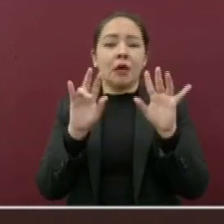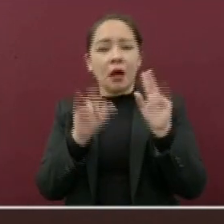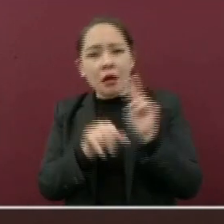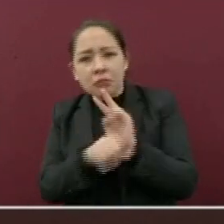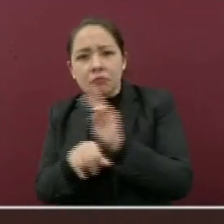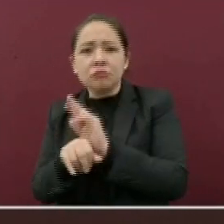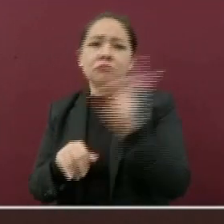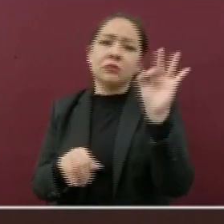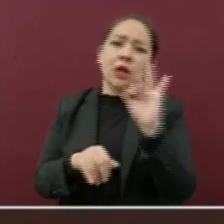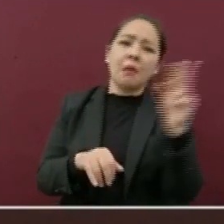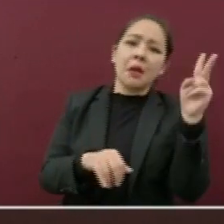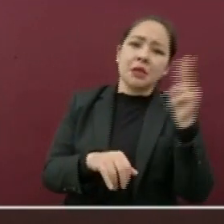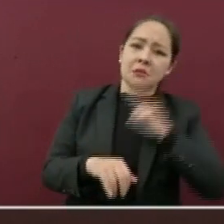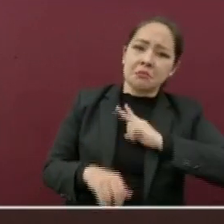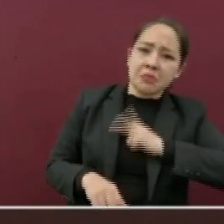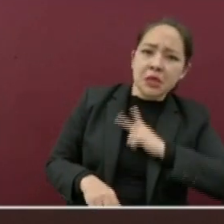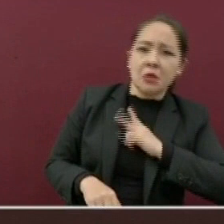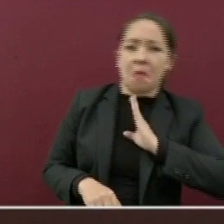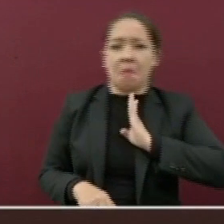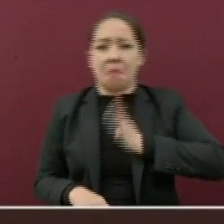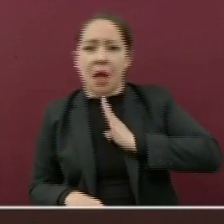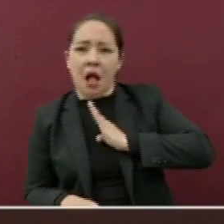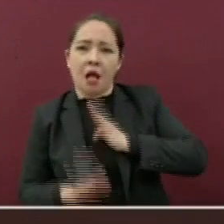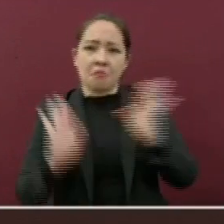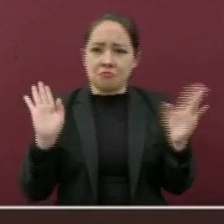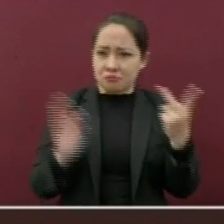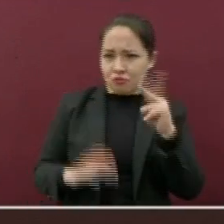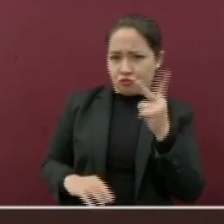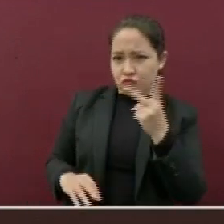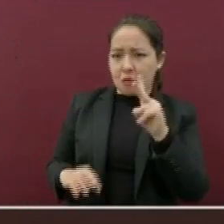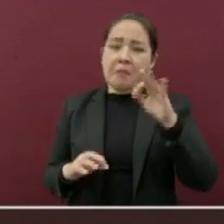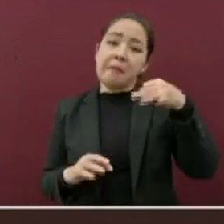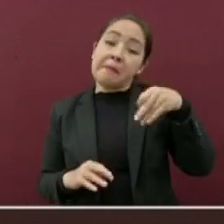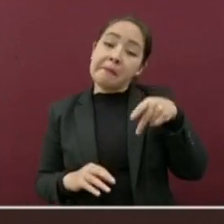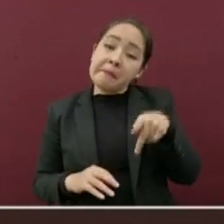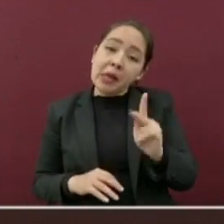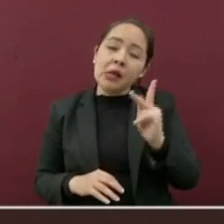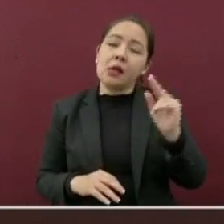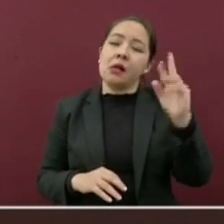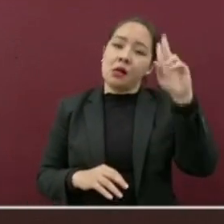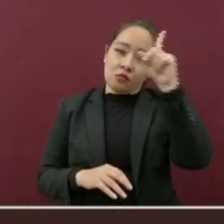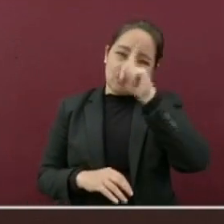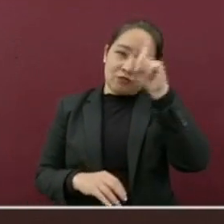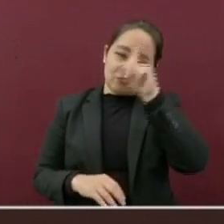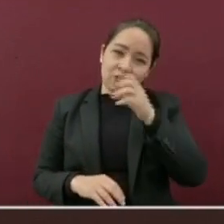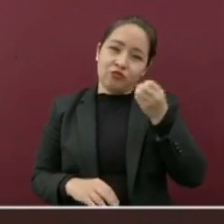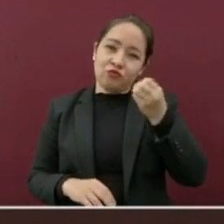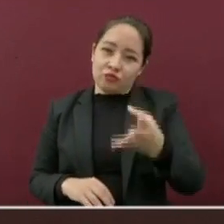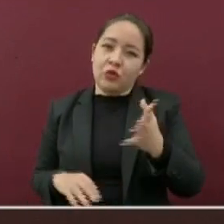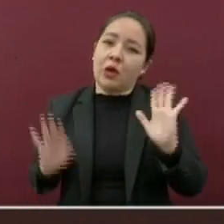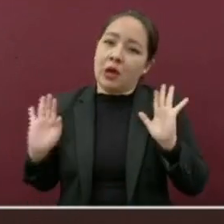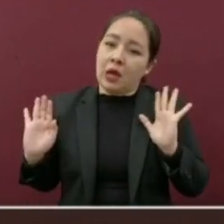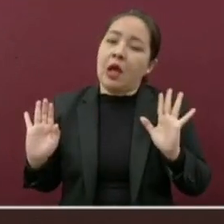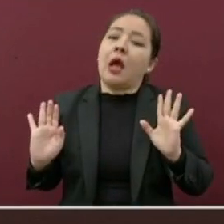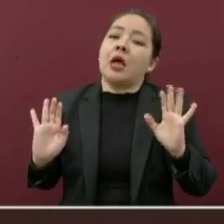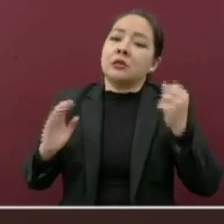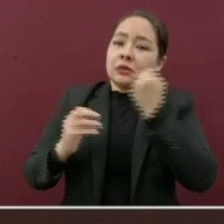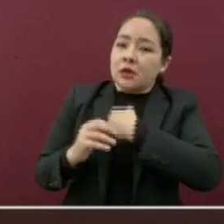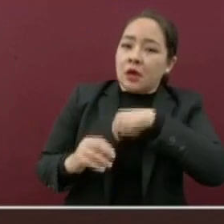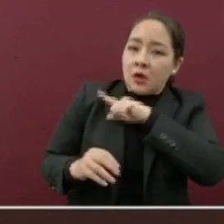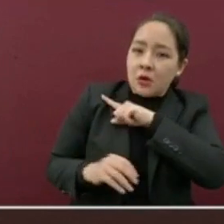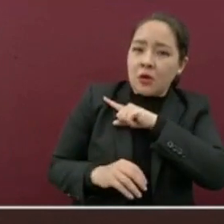puede ser por un virus o bacteria. Sin embargo, le recomendamos vigilar su salud y para descartar